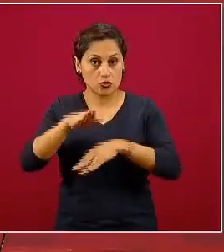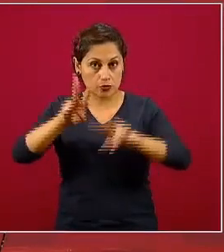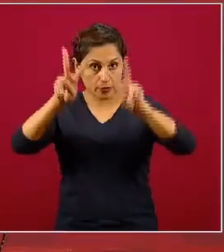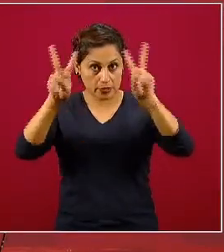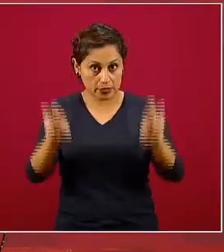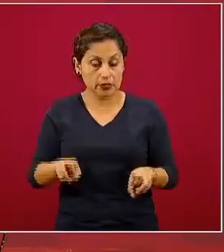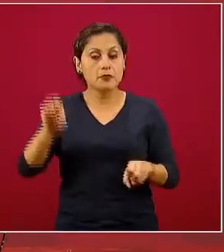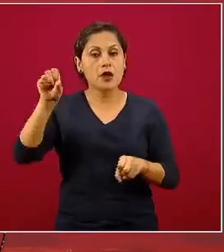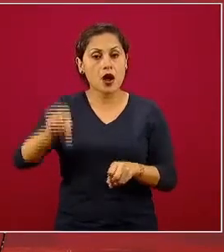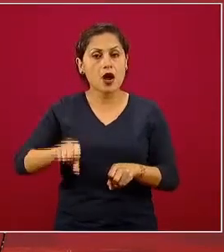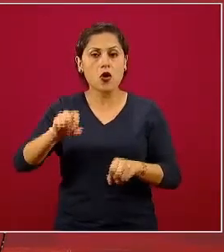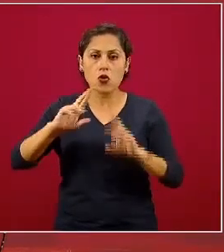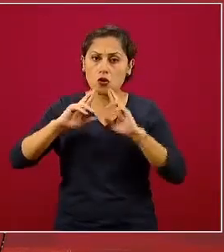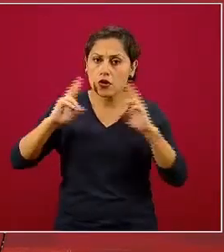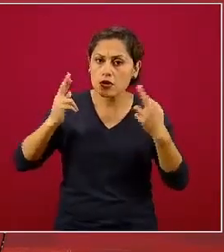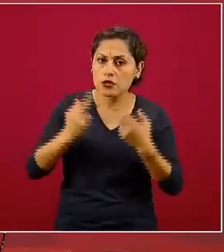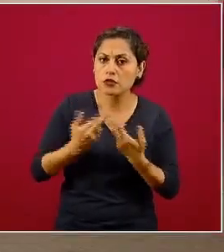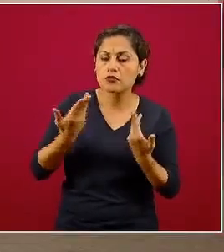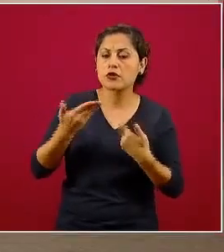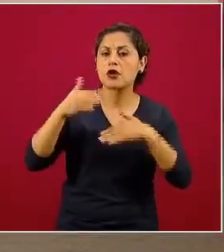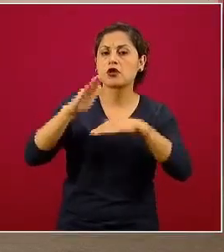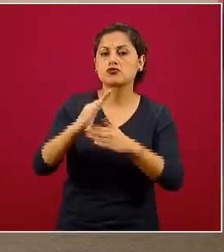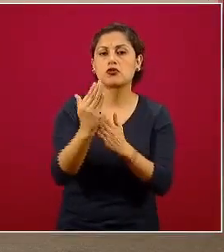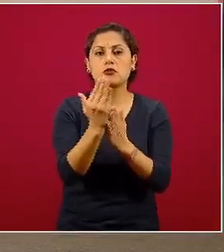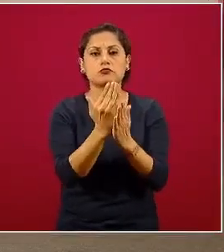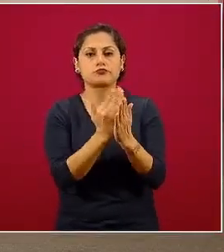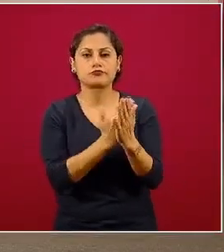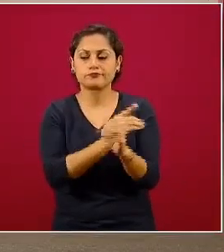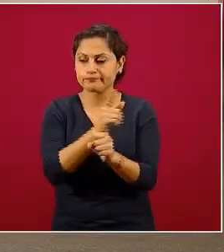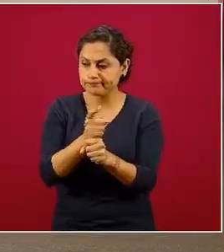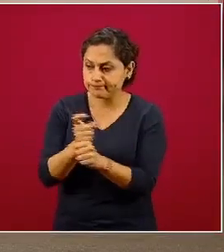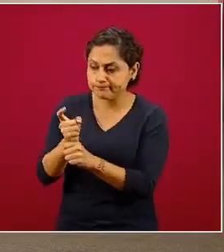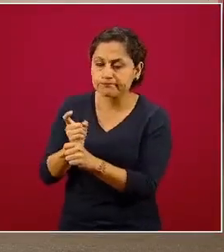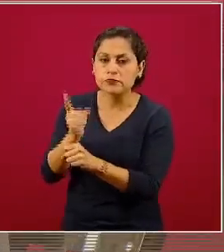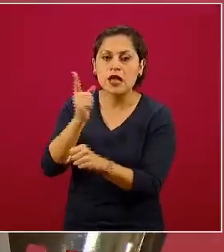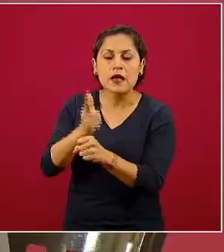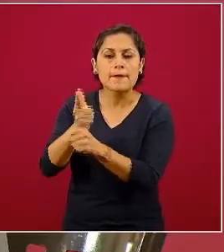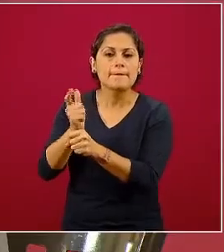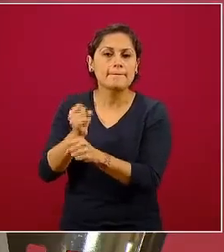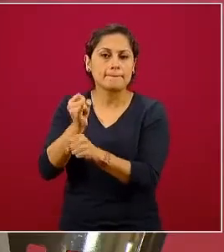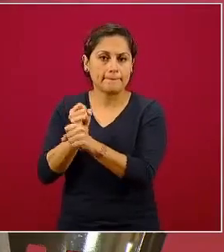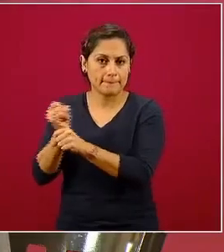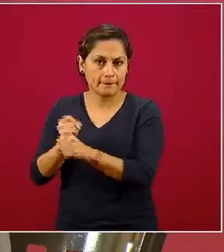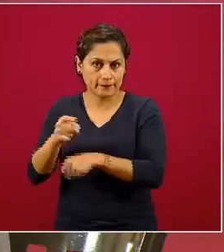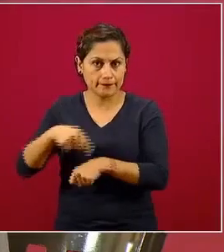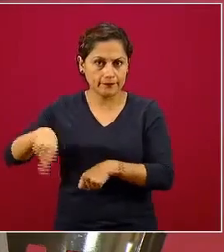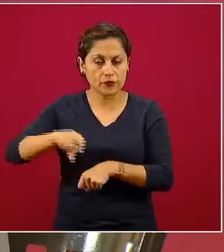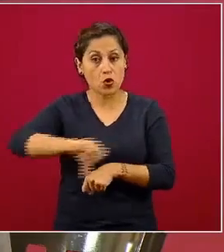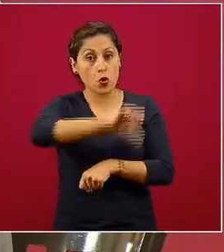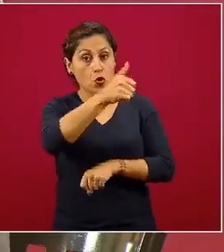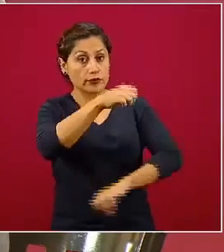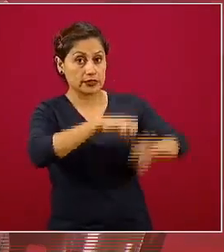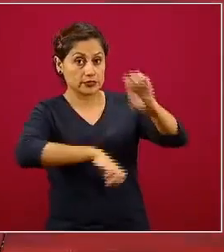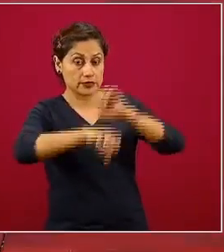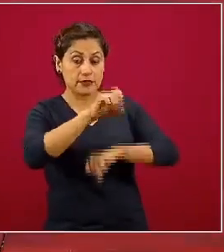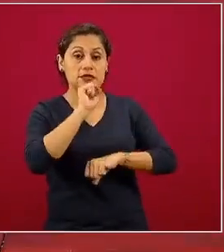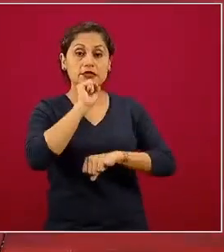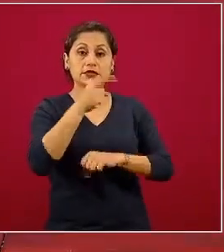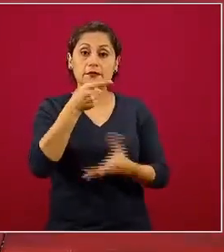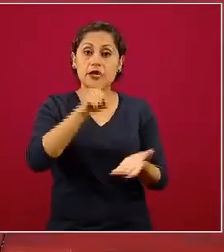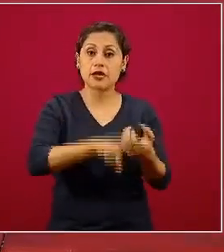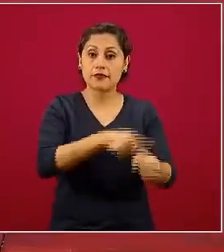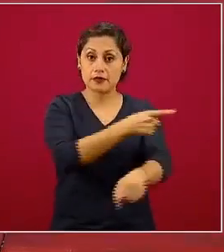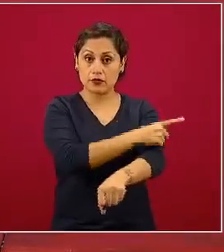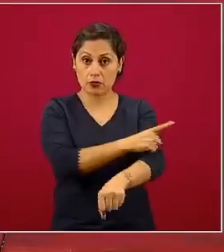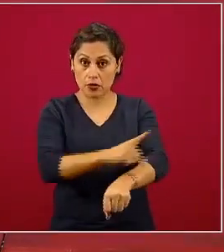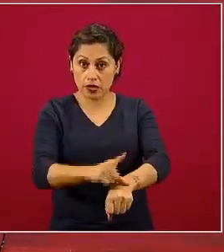los protocolos técnicos sobre diagnóstico. También, igual que otras empresas, están preparándose en la Liga para cómo van a